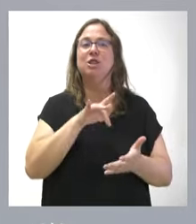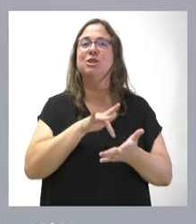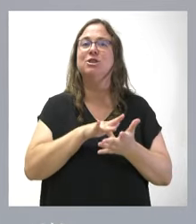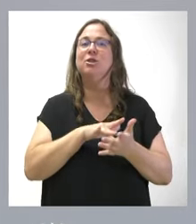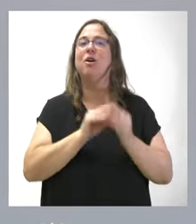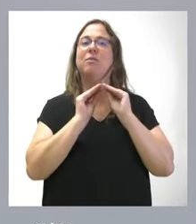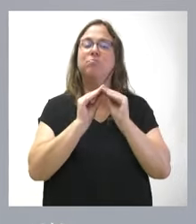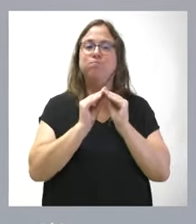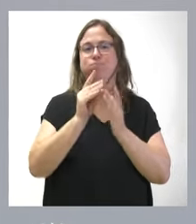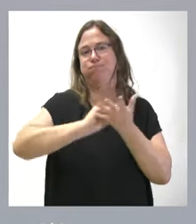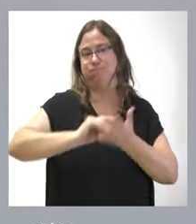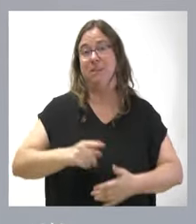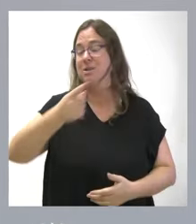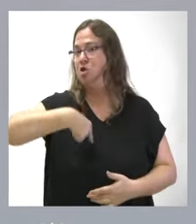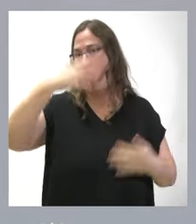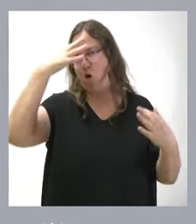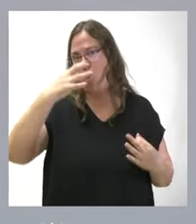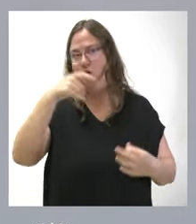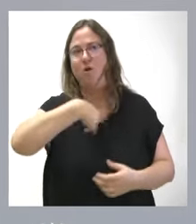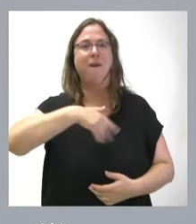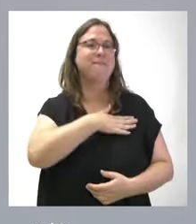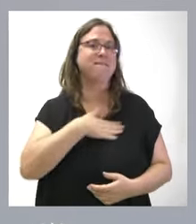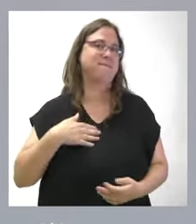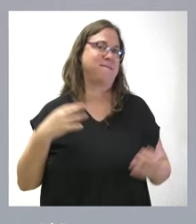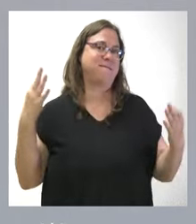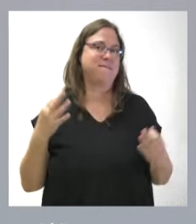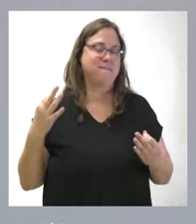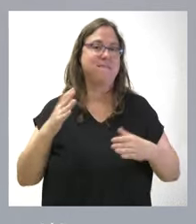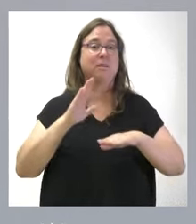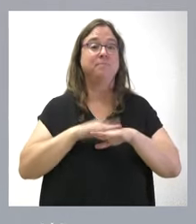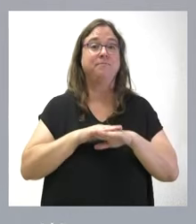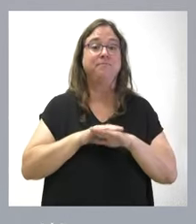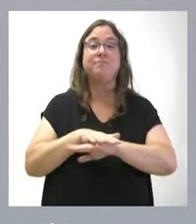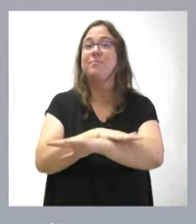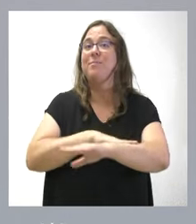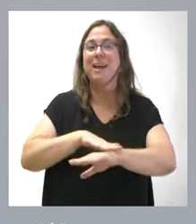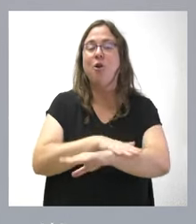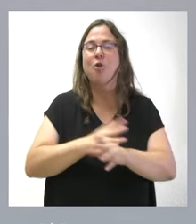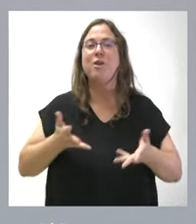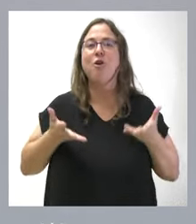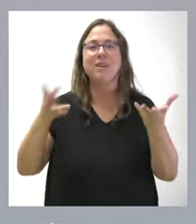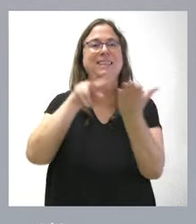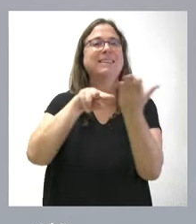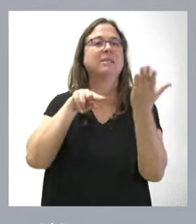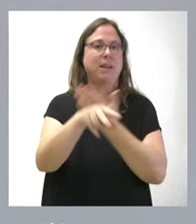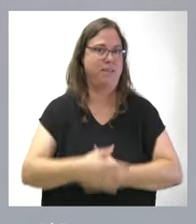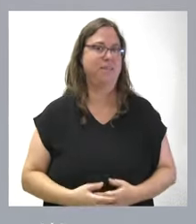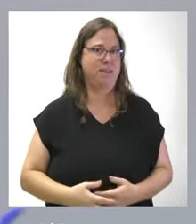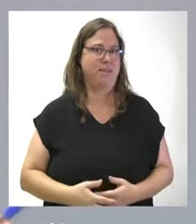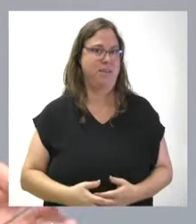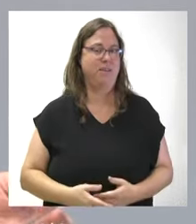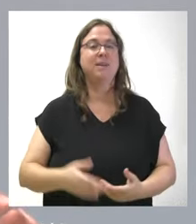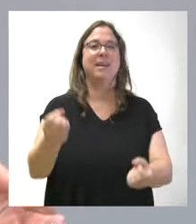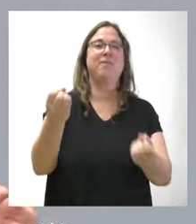algunas cuantificaciones. Nosotros, lógicamente, lo que tenemos que estar es a la espera de que por parte del Gobierno se ofrezca transparencia sobre este hecho, que se nos informe,